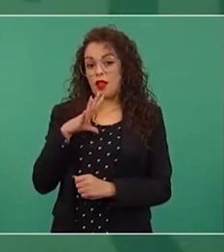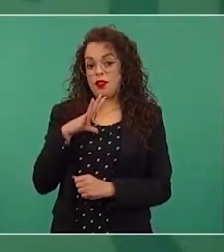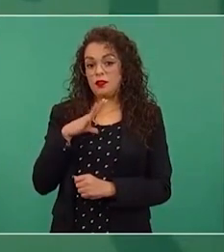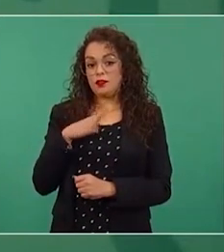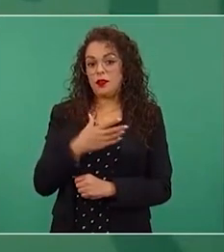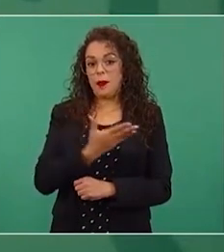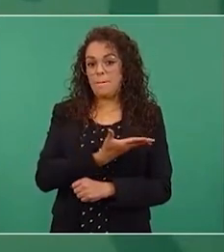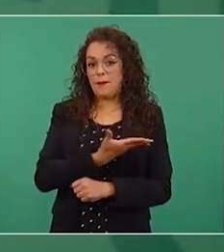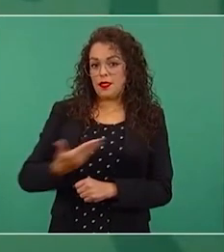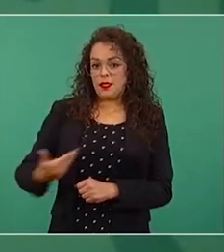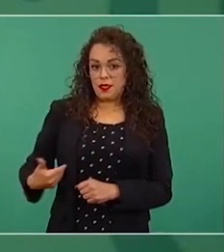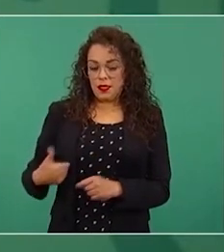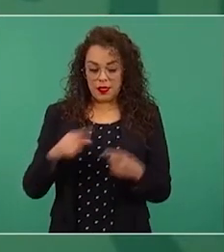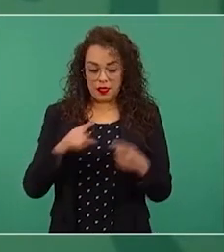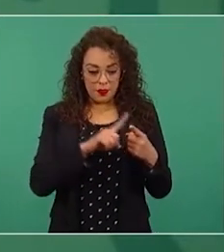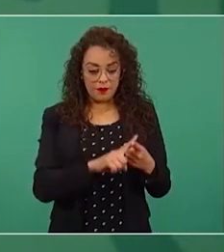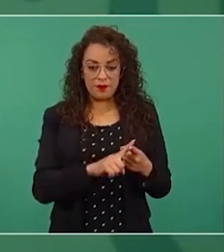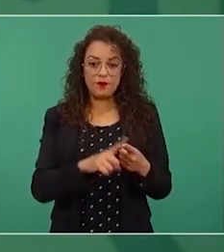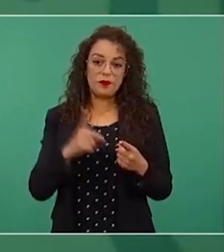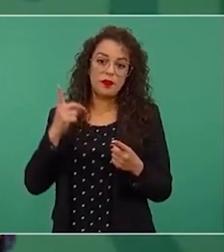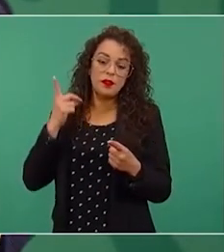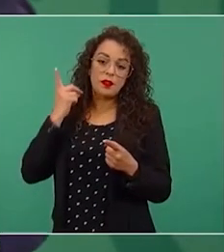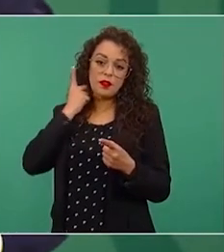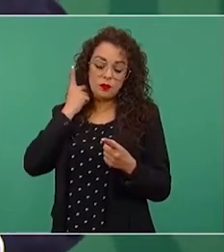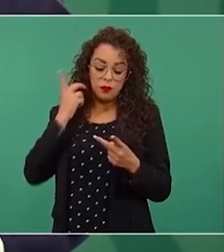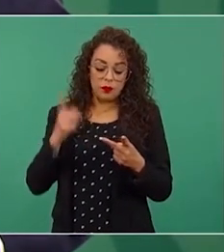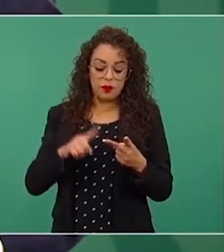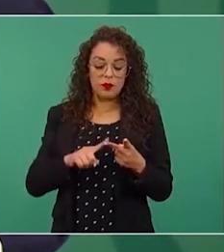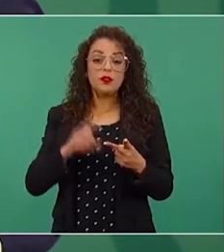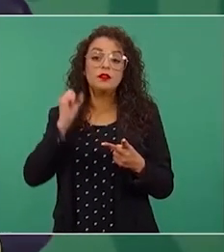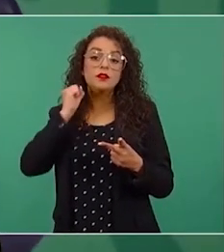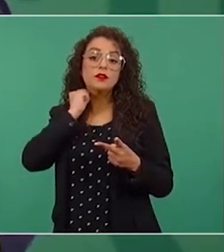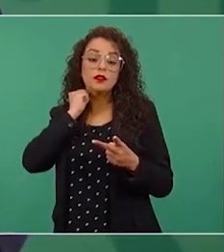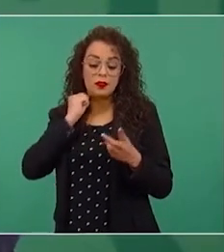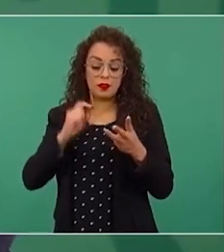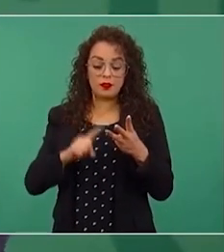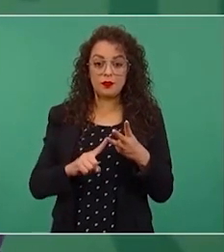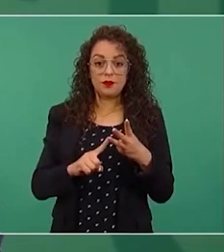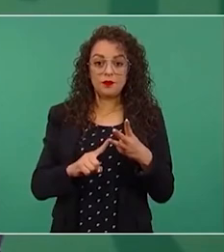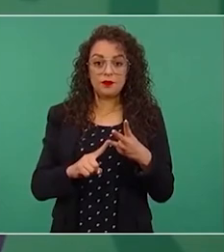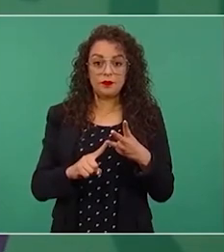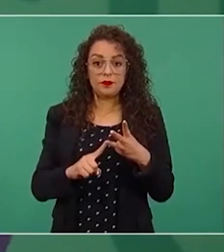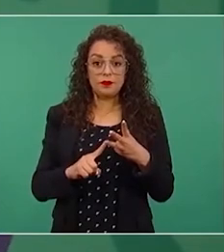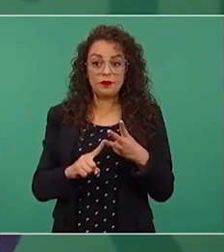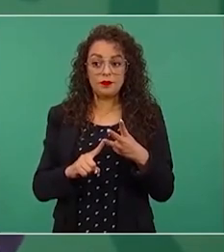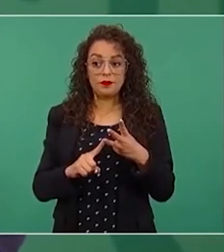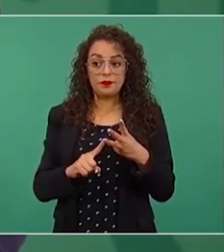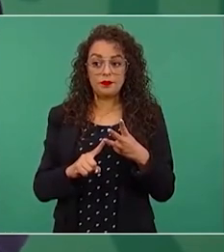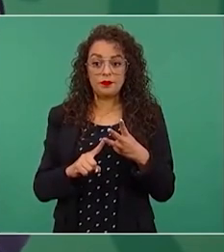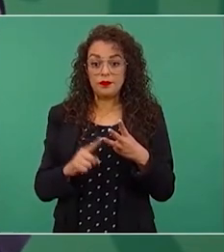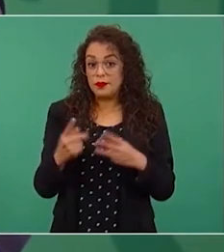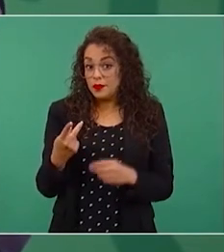habían diputados, habían senadores, pero había un grupo